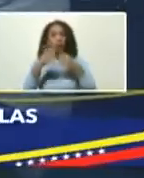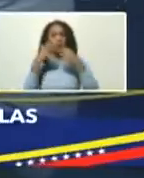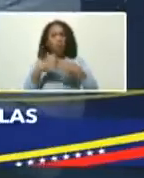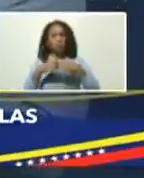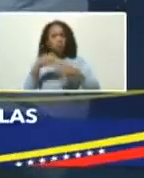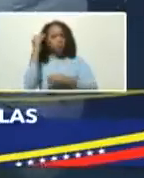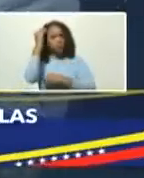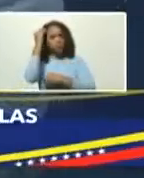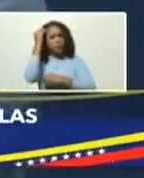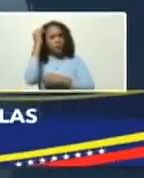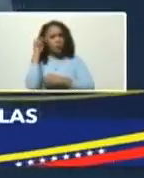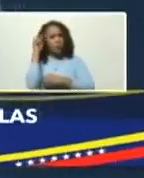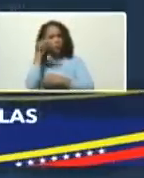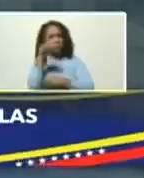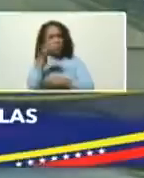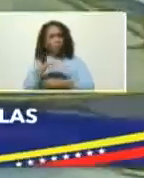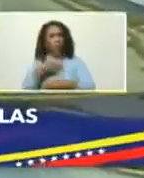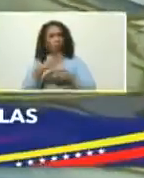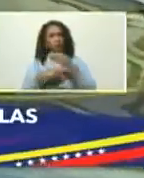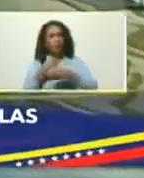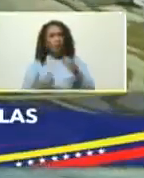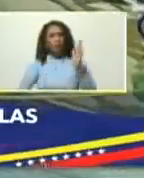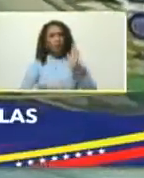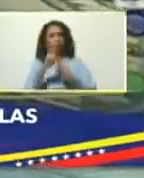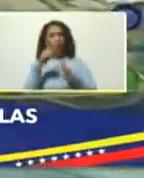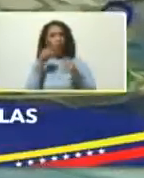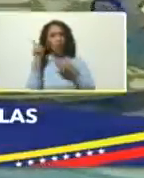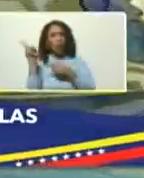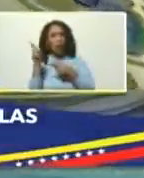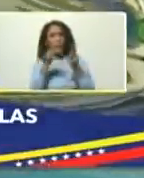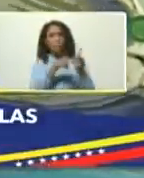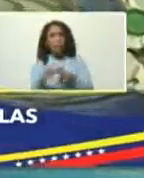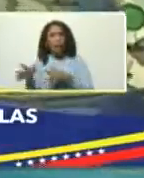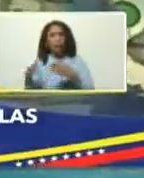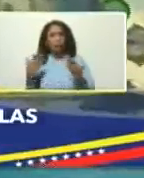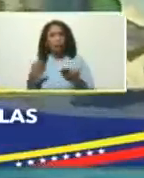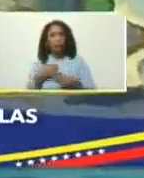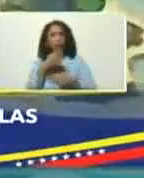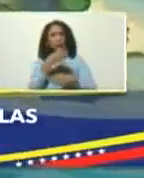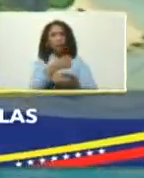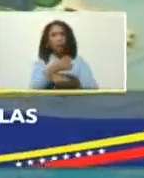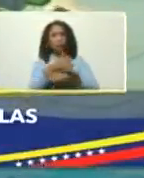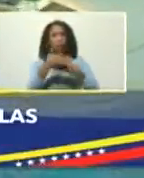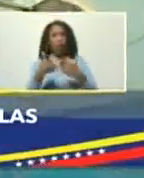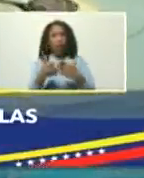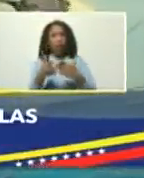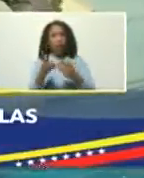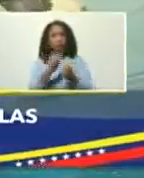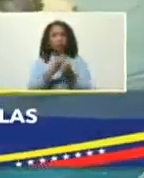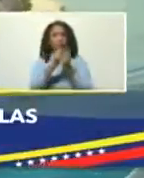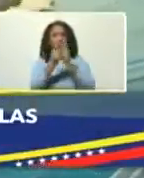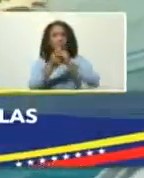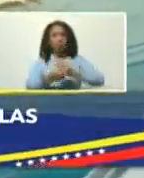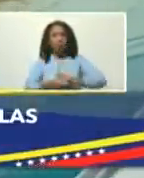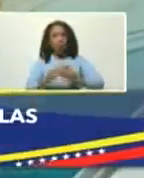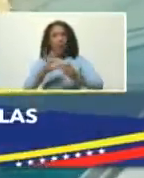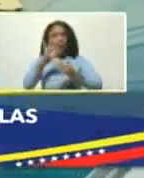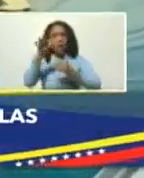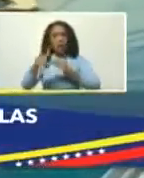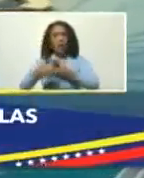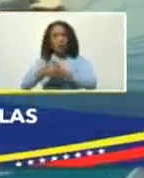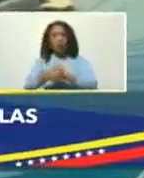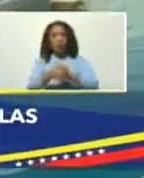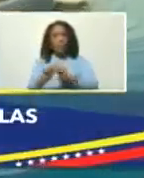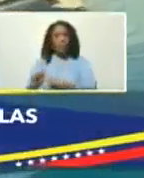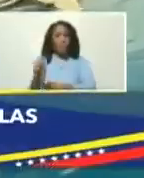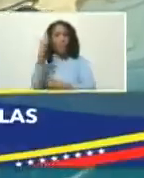exhaustivo para poder hacer este desarrollo de este plan que va a a convertir a la isla la tortuga como el